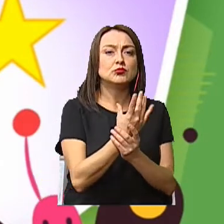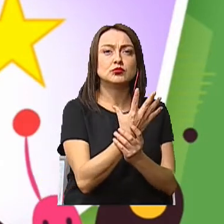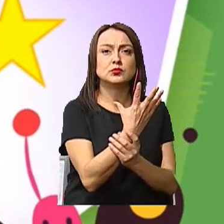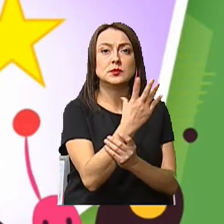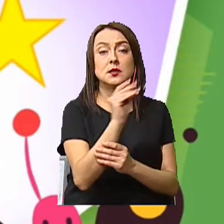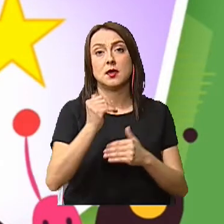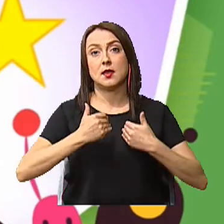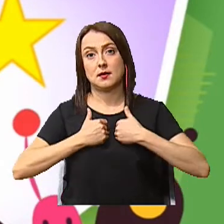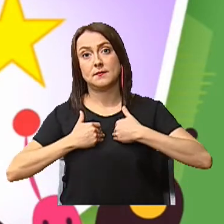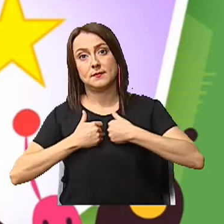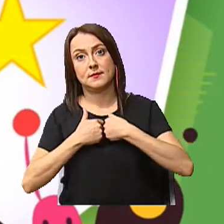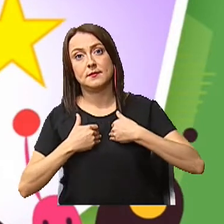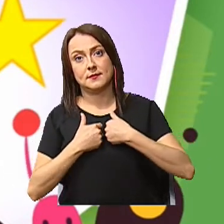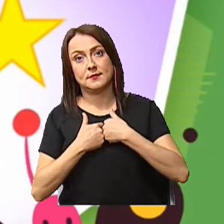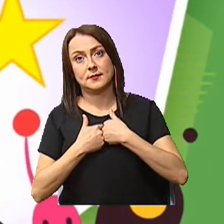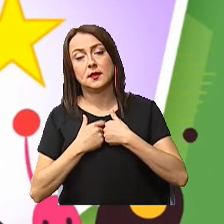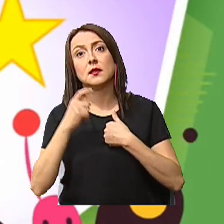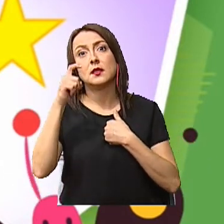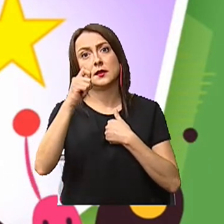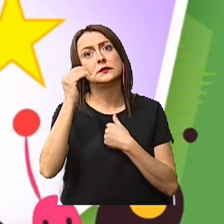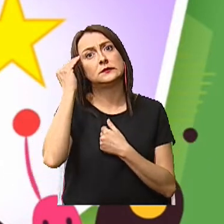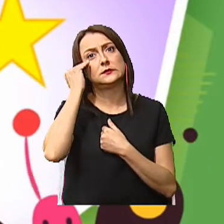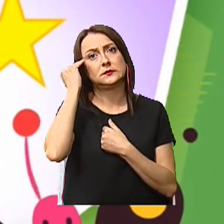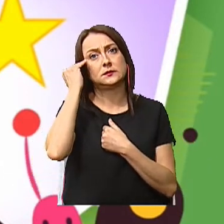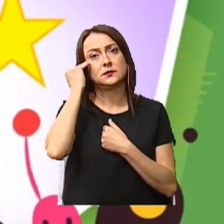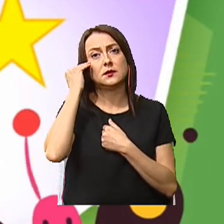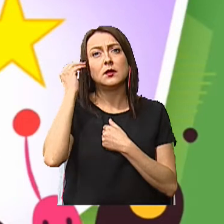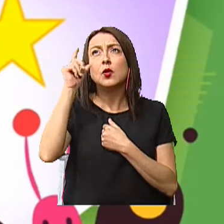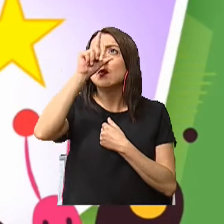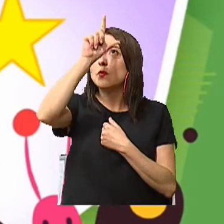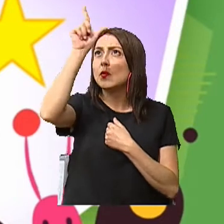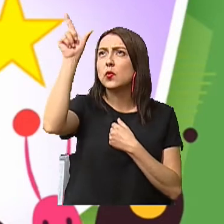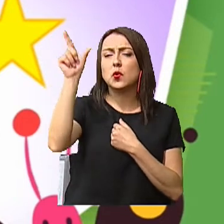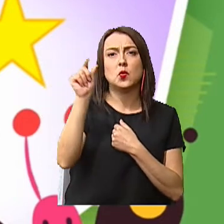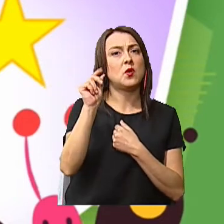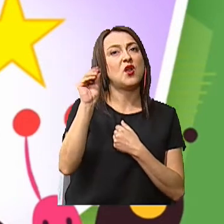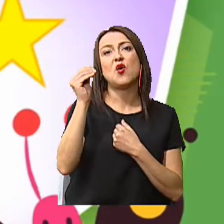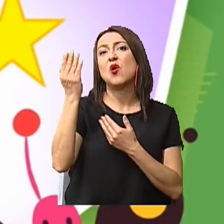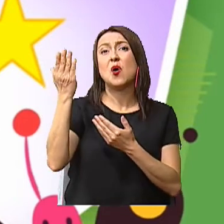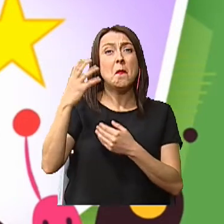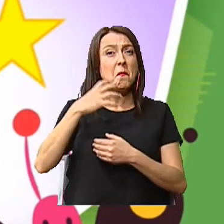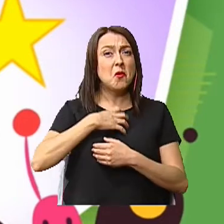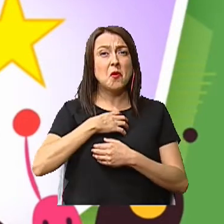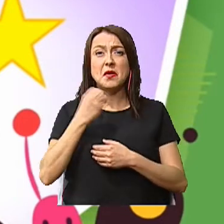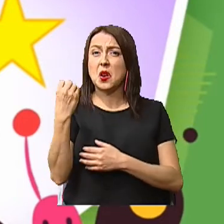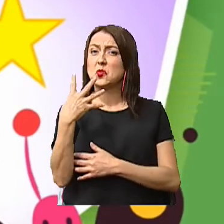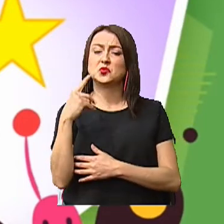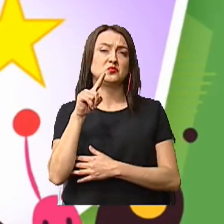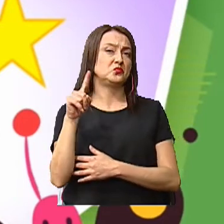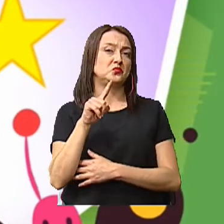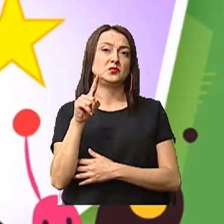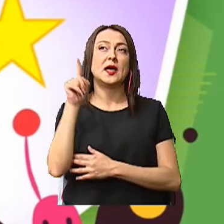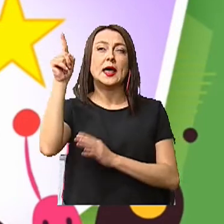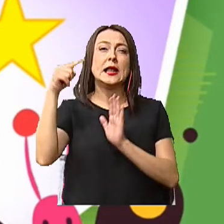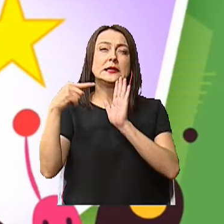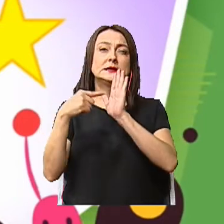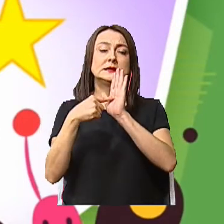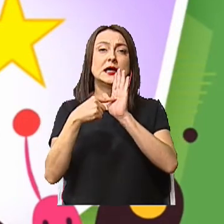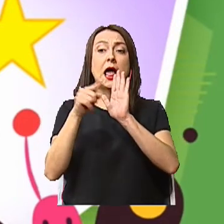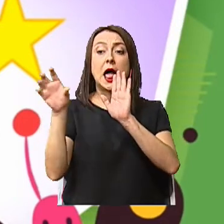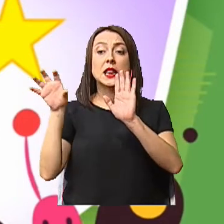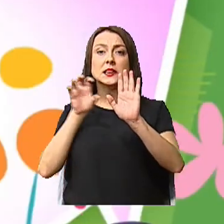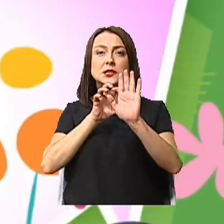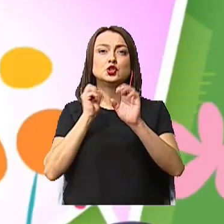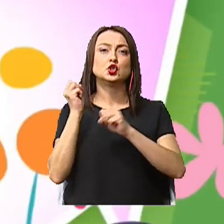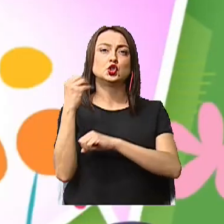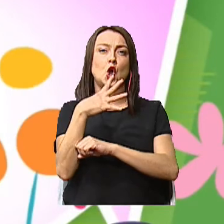animales Debes de saber que la luna no emite luz propia sino que refleja la luz del sol